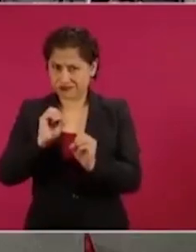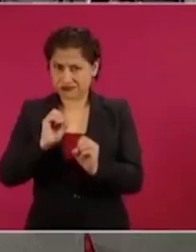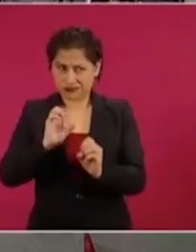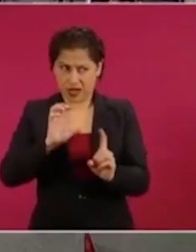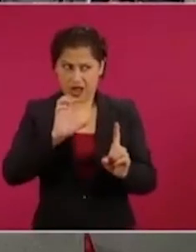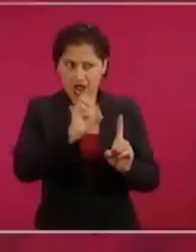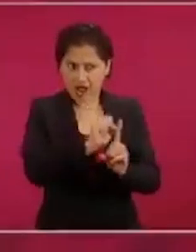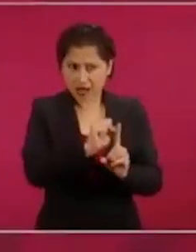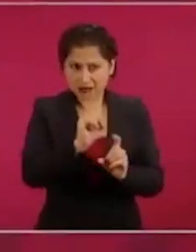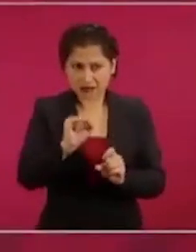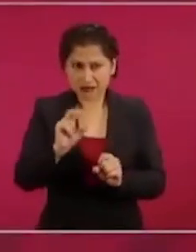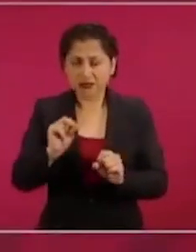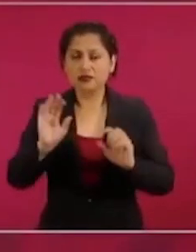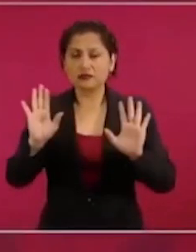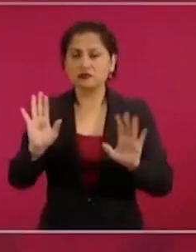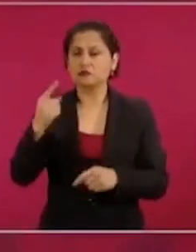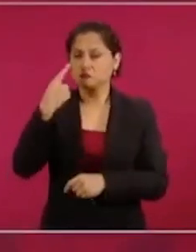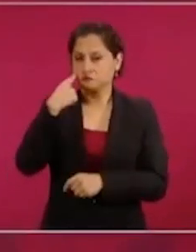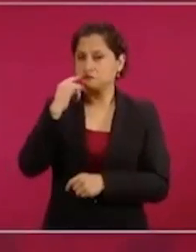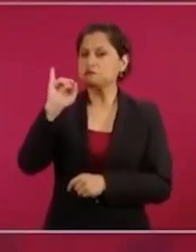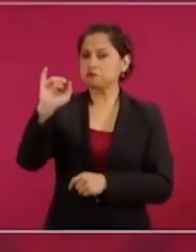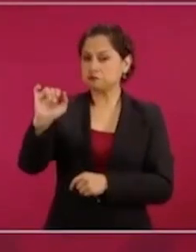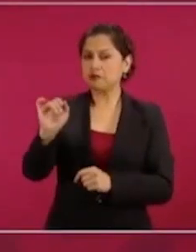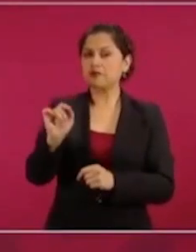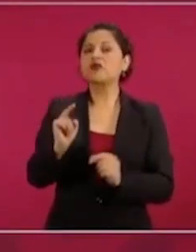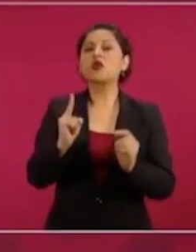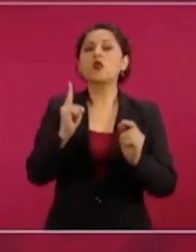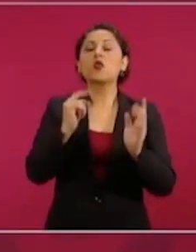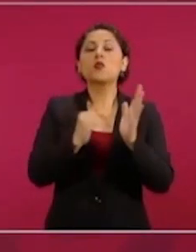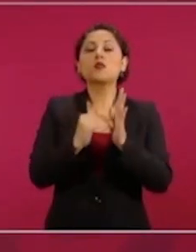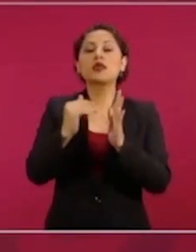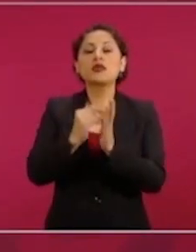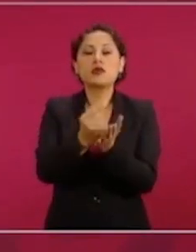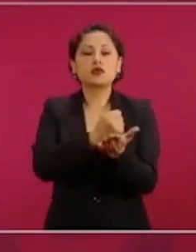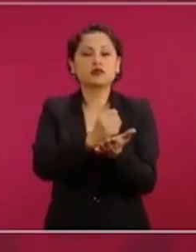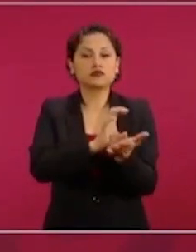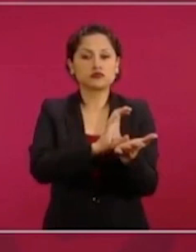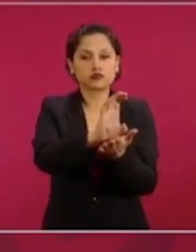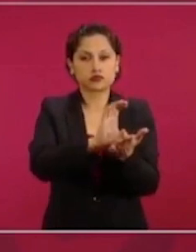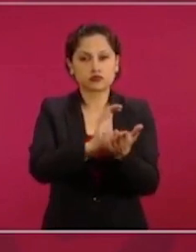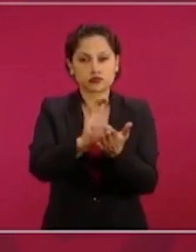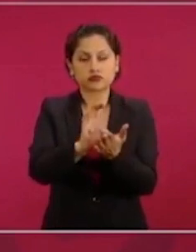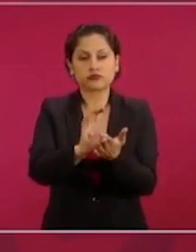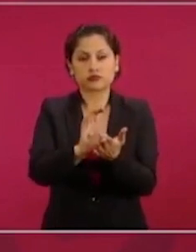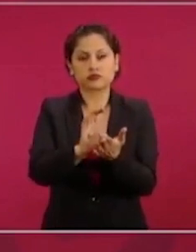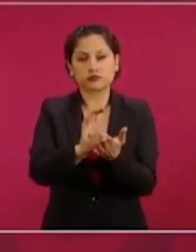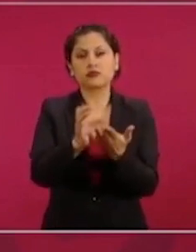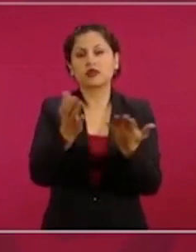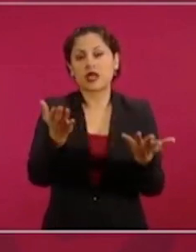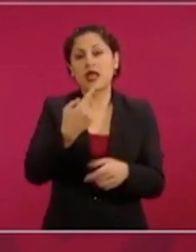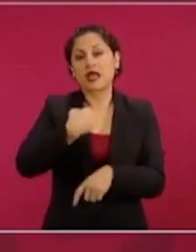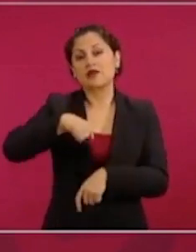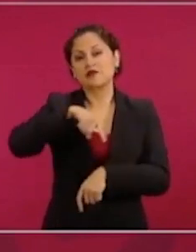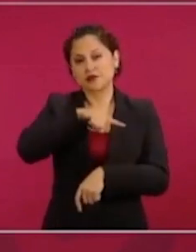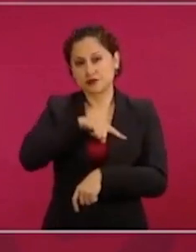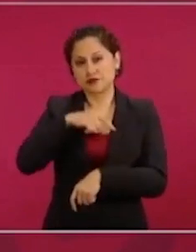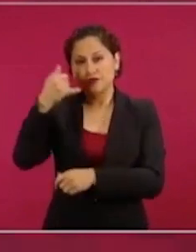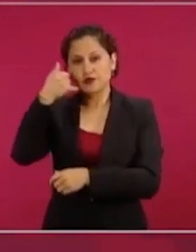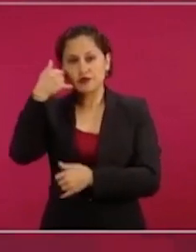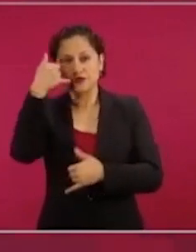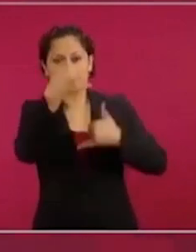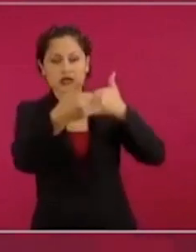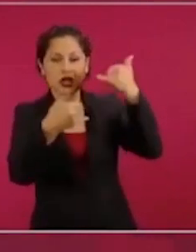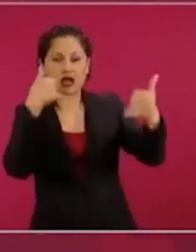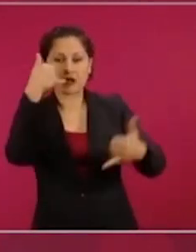Para obtener el millón de créditos, un poco respondiendo a la pregunta, tenemos que contactar a cerca de dos millones y medio de